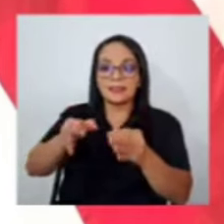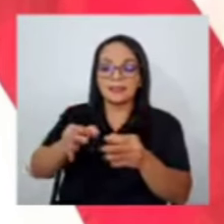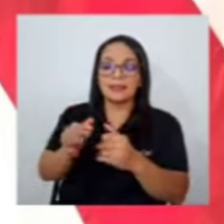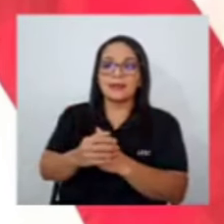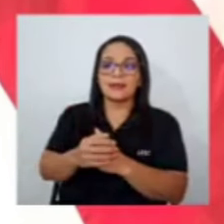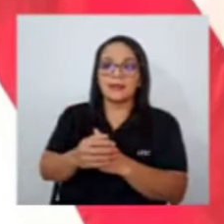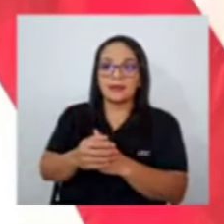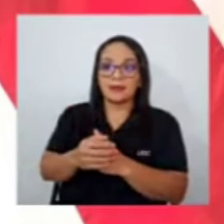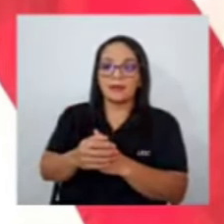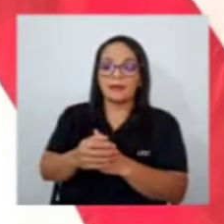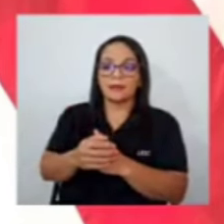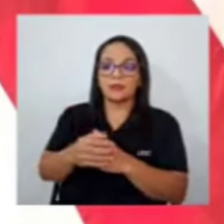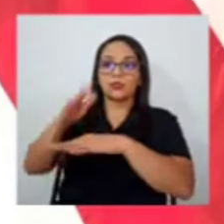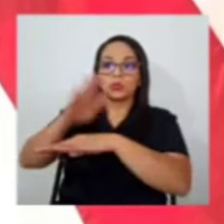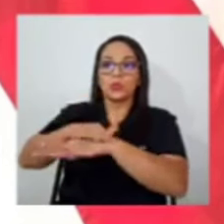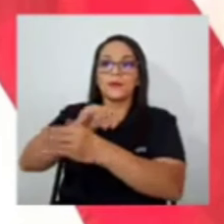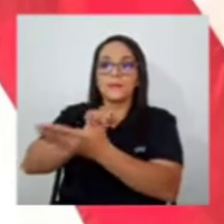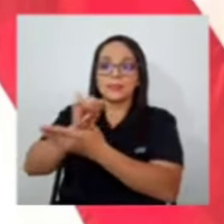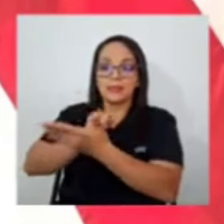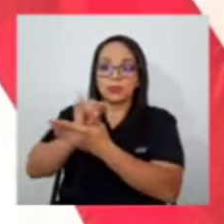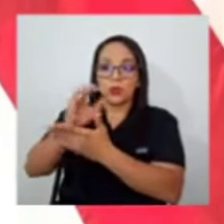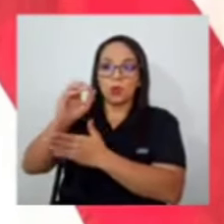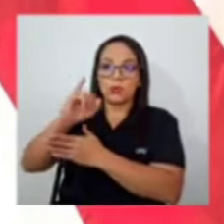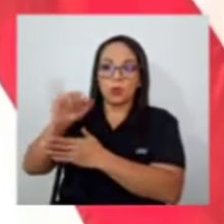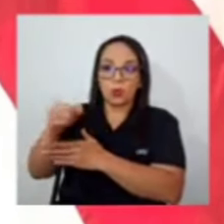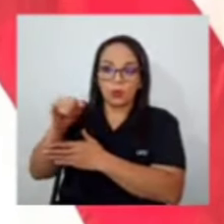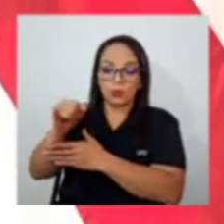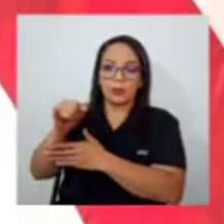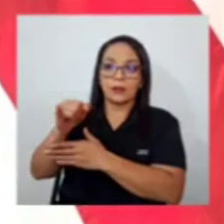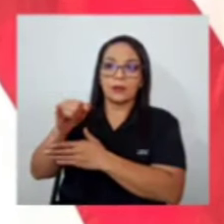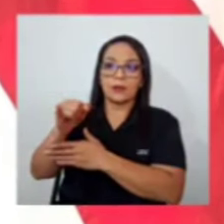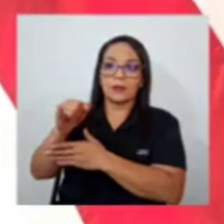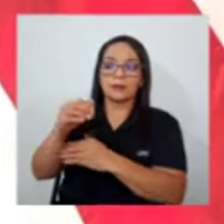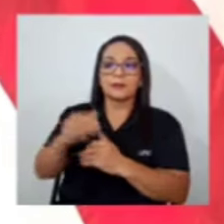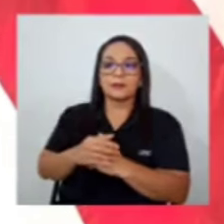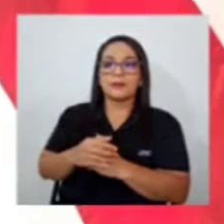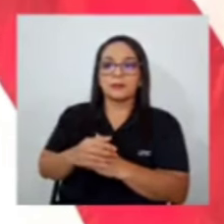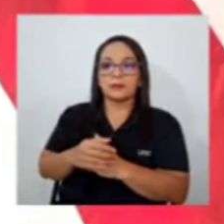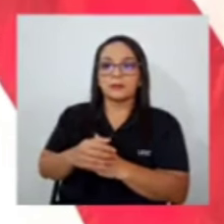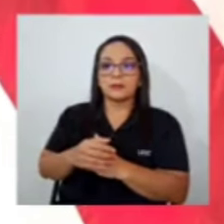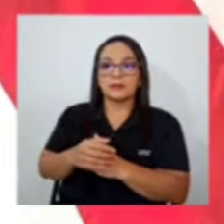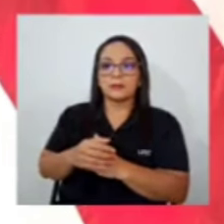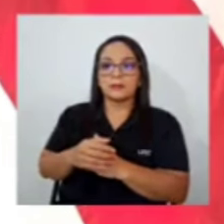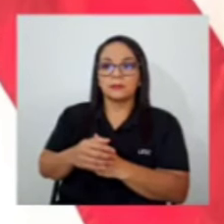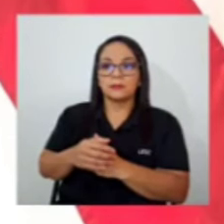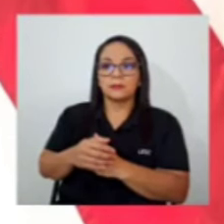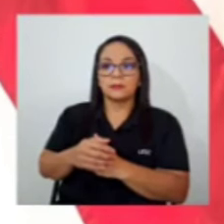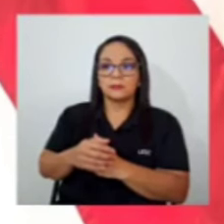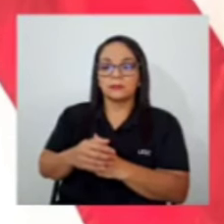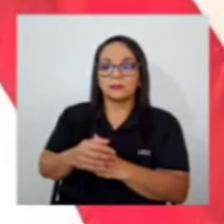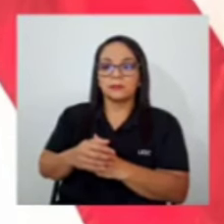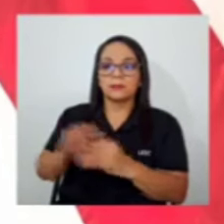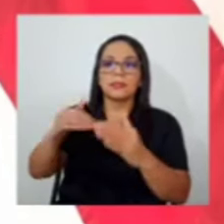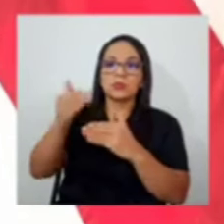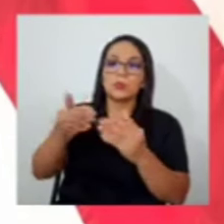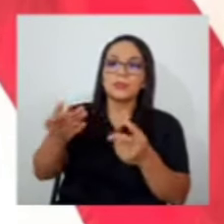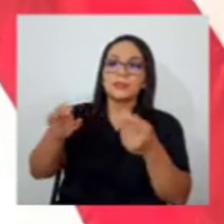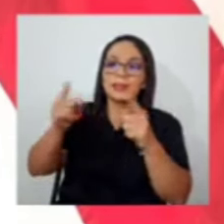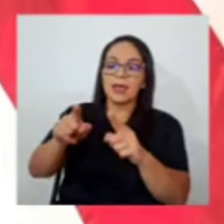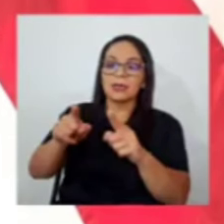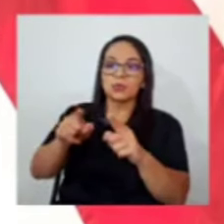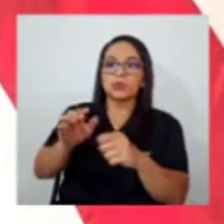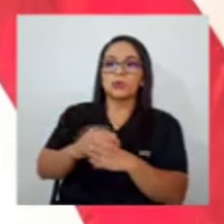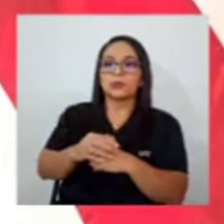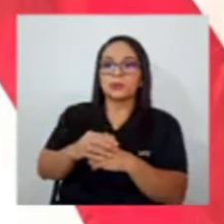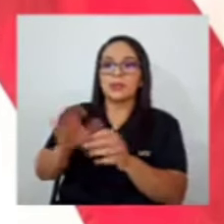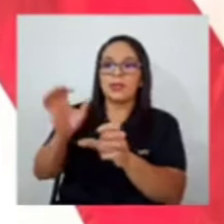sobre las investigaciones del OIJ y luego de los casos que construyen y argumentan